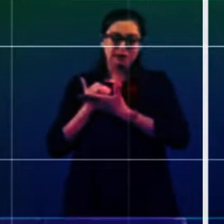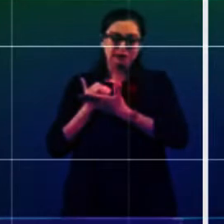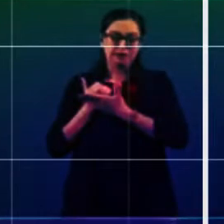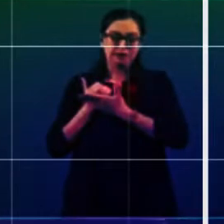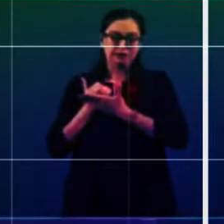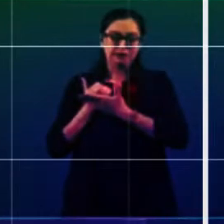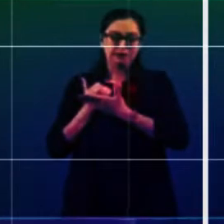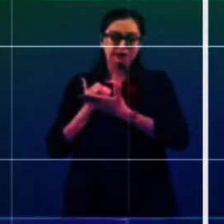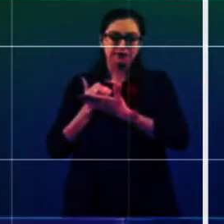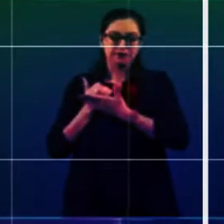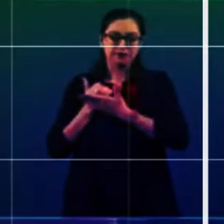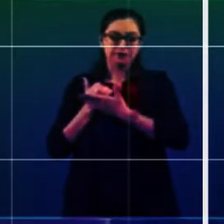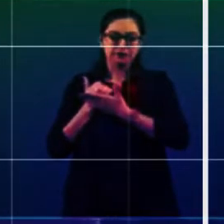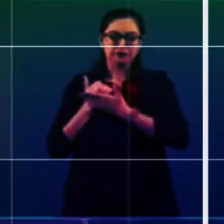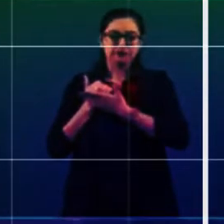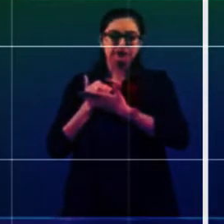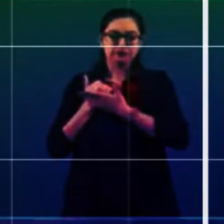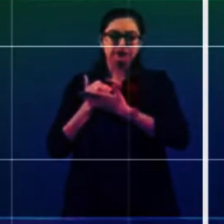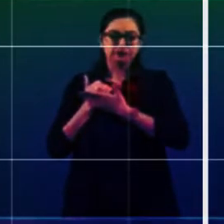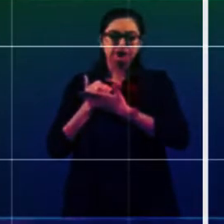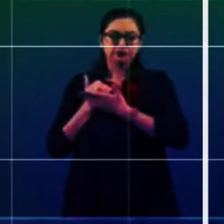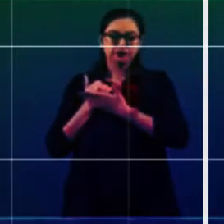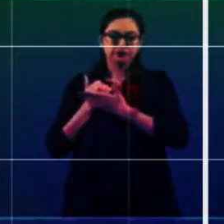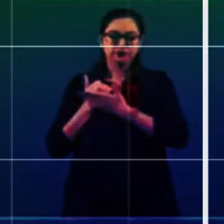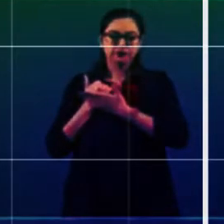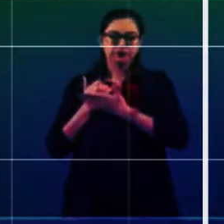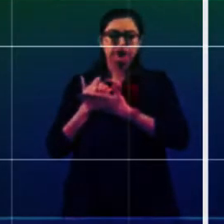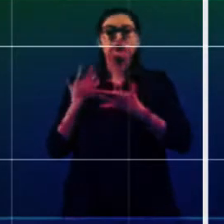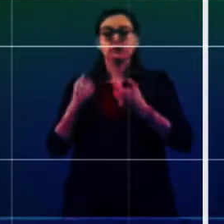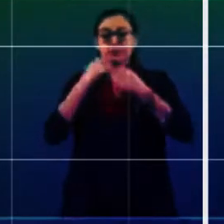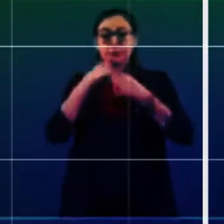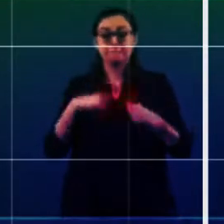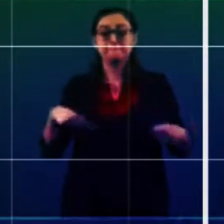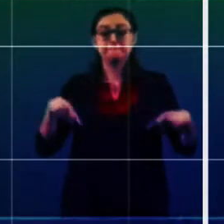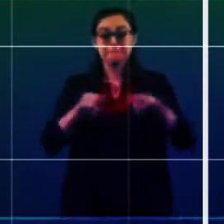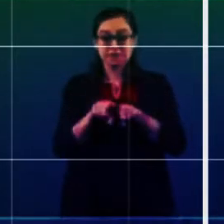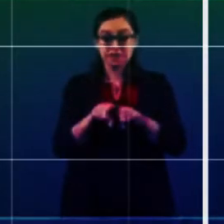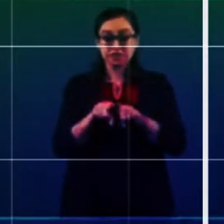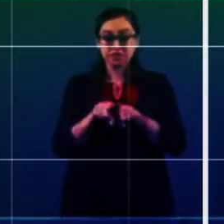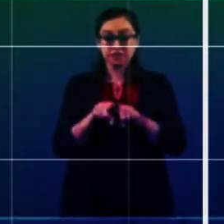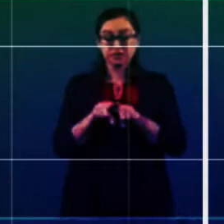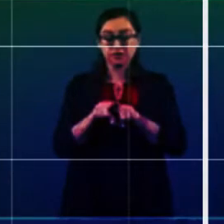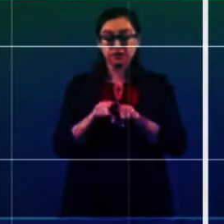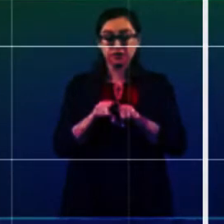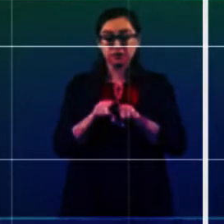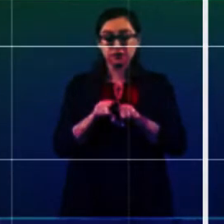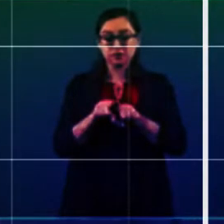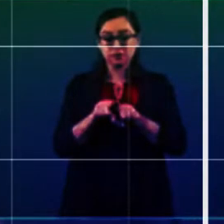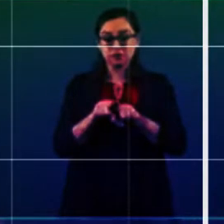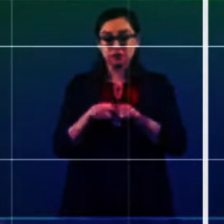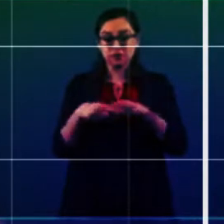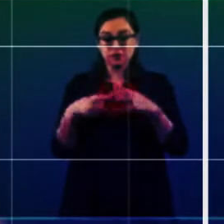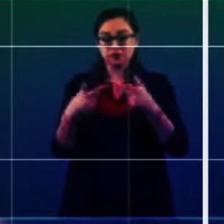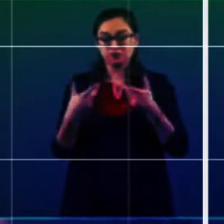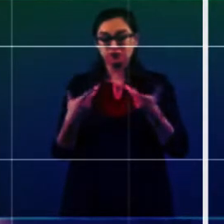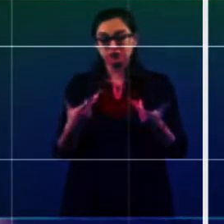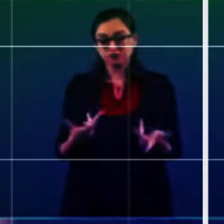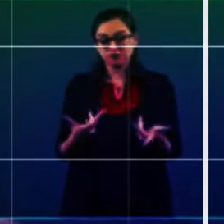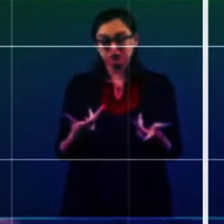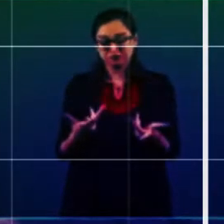atengan a ninguna información,